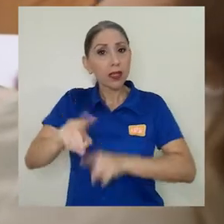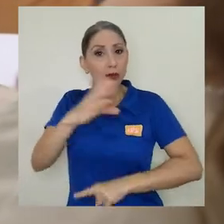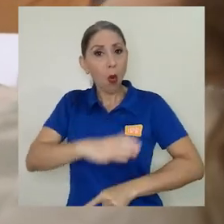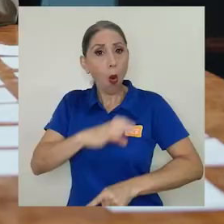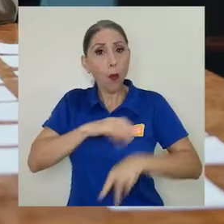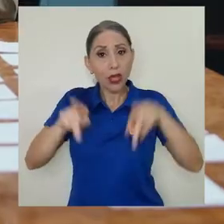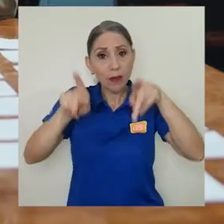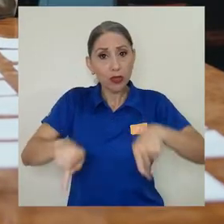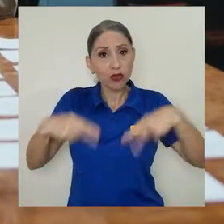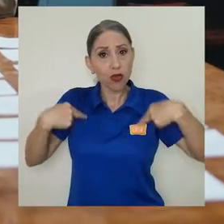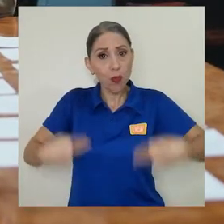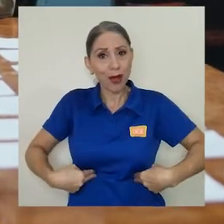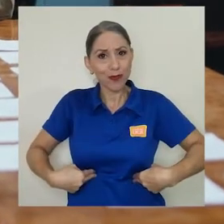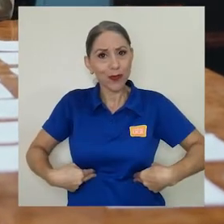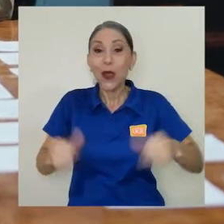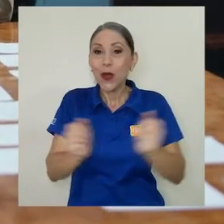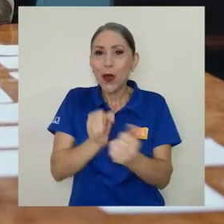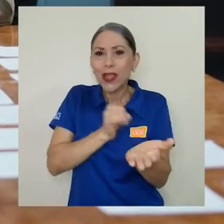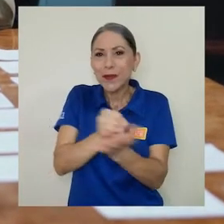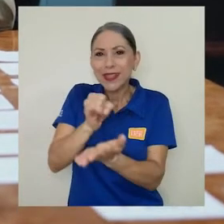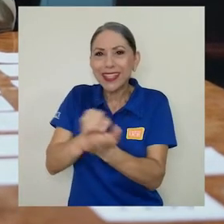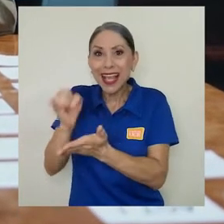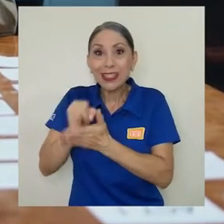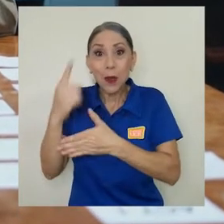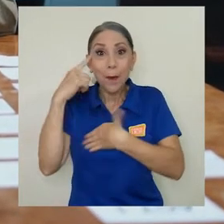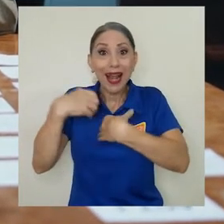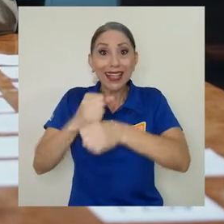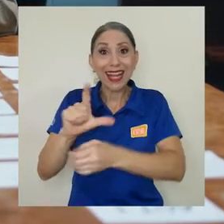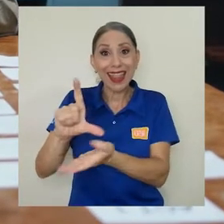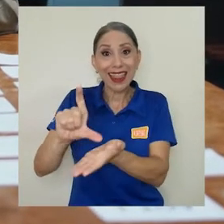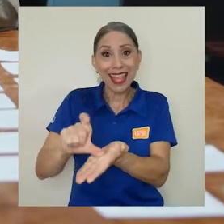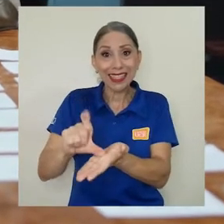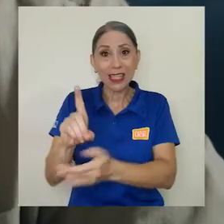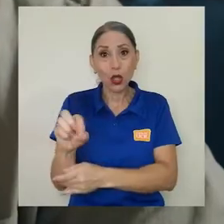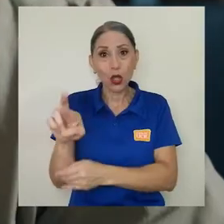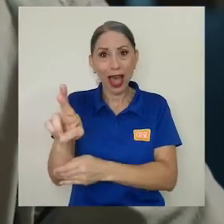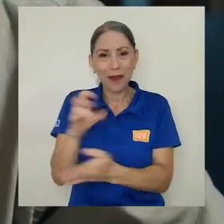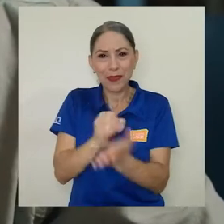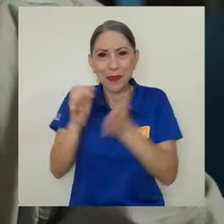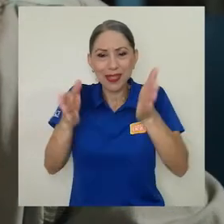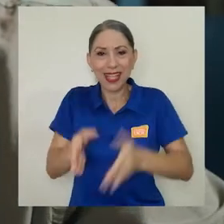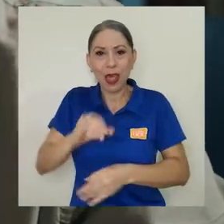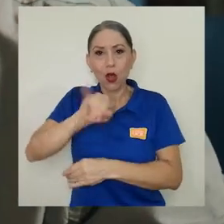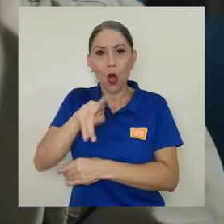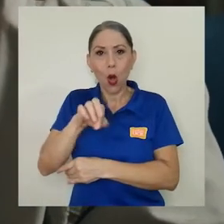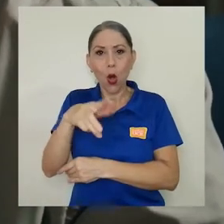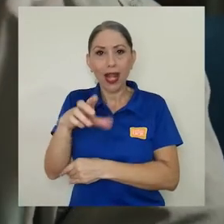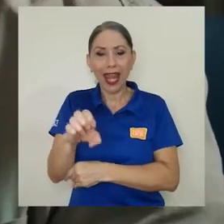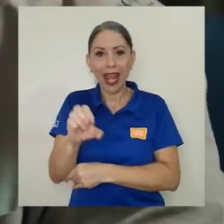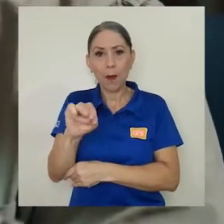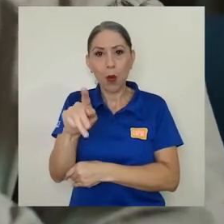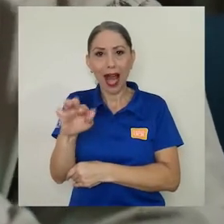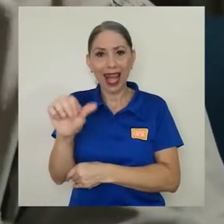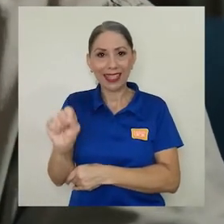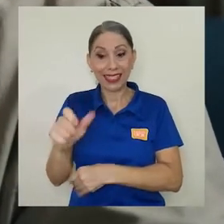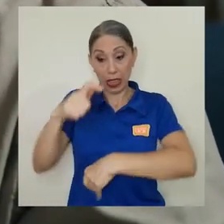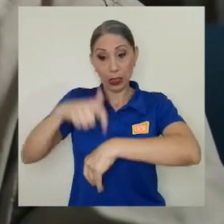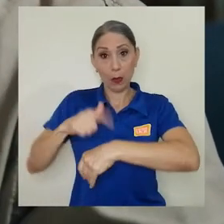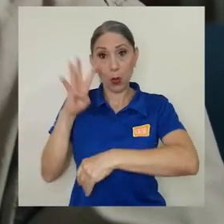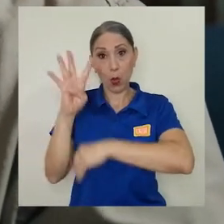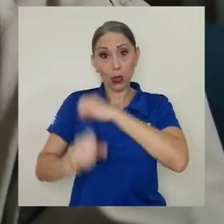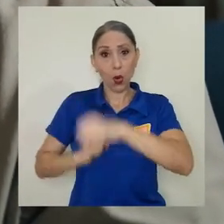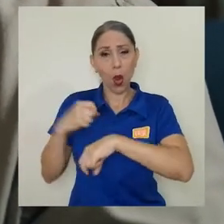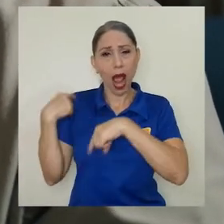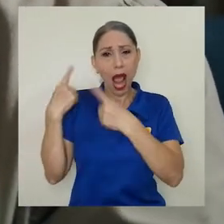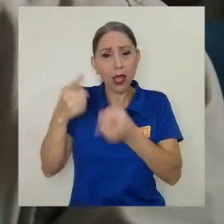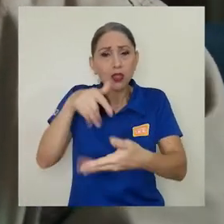ser humano. A través de una investigación para la elaboración de su tesis de doctorado, el investigador Jorge Morales estudió por cuatro años